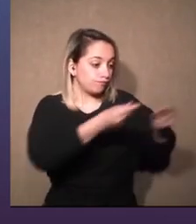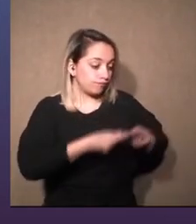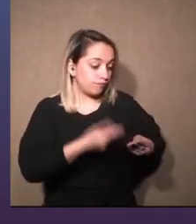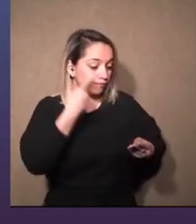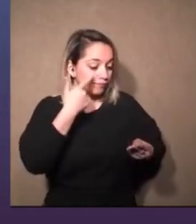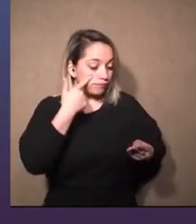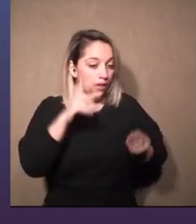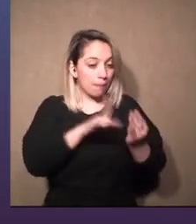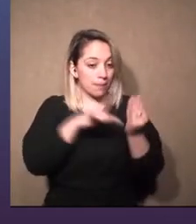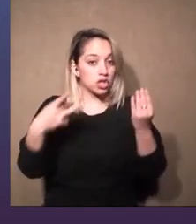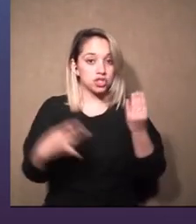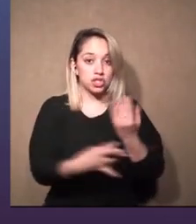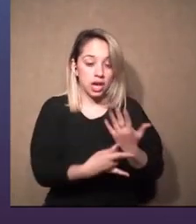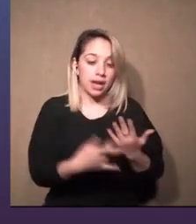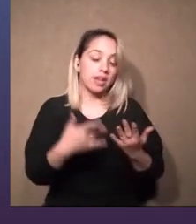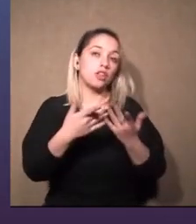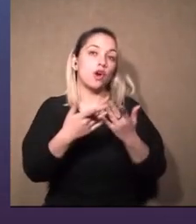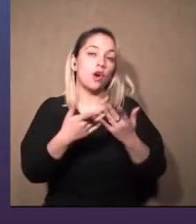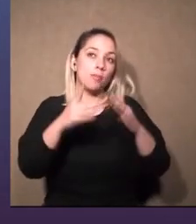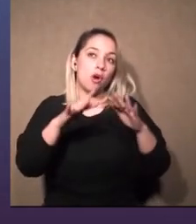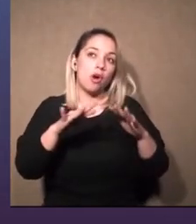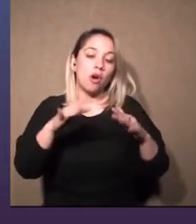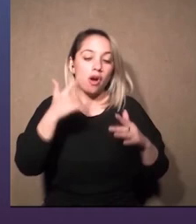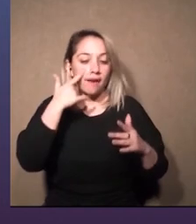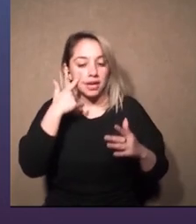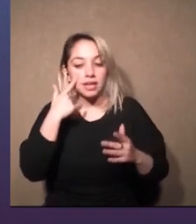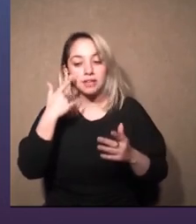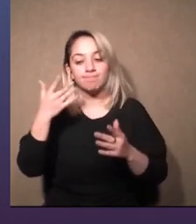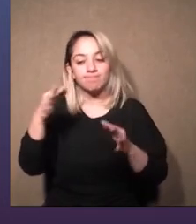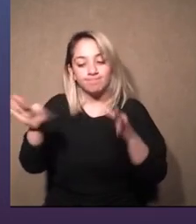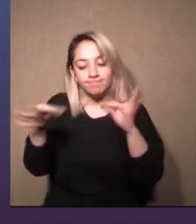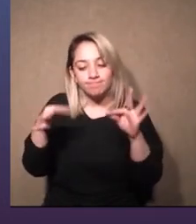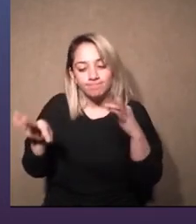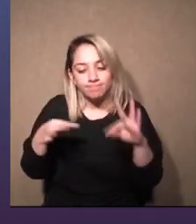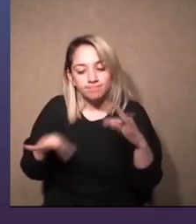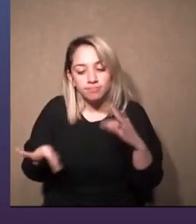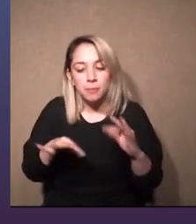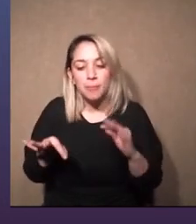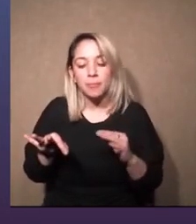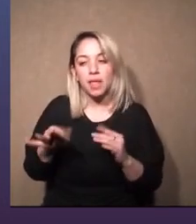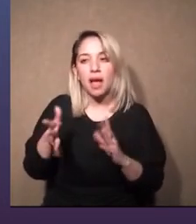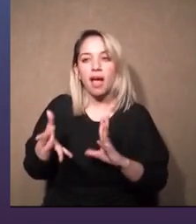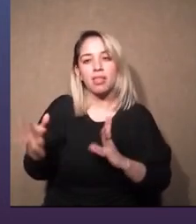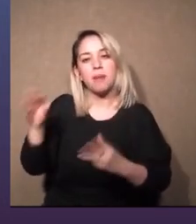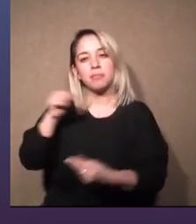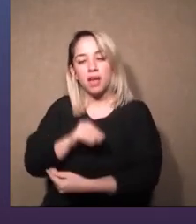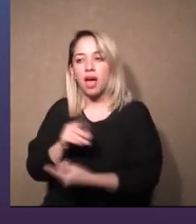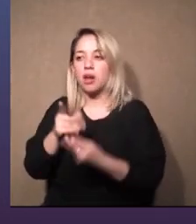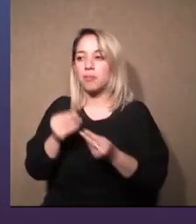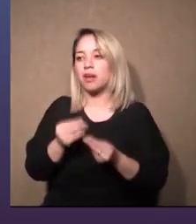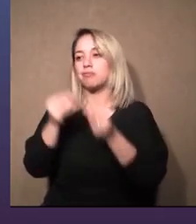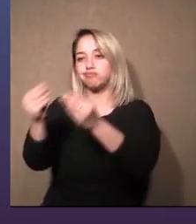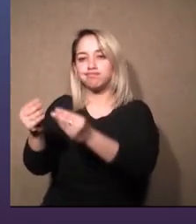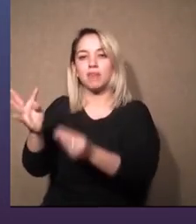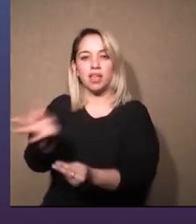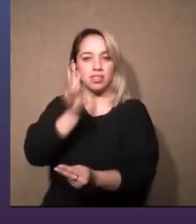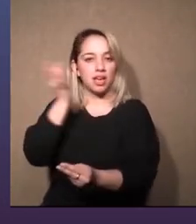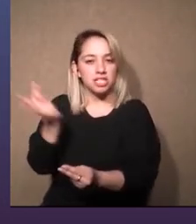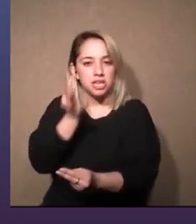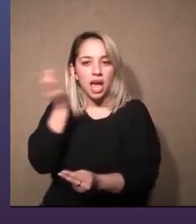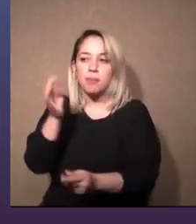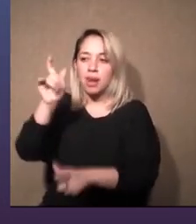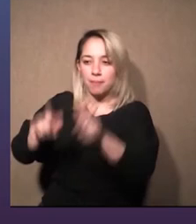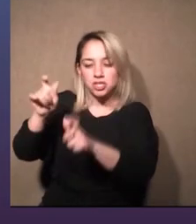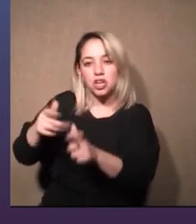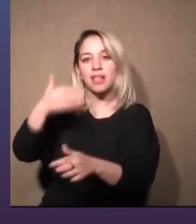proyecto el bajarlo a tierra en redibujar las cosas para poder llevarlas al taller para que la gente las entienda para